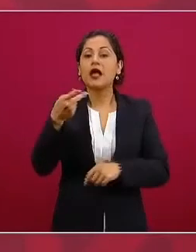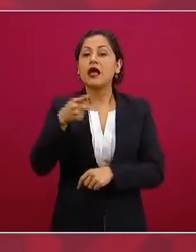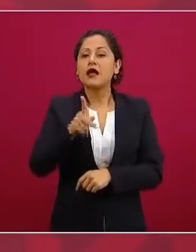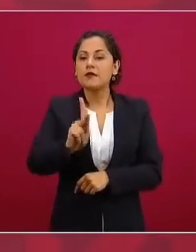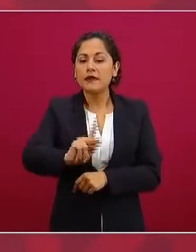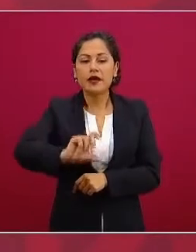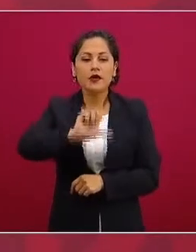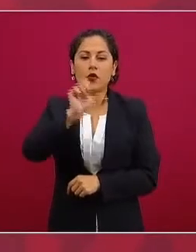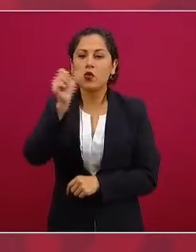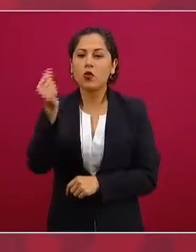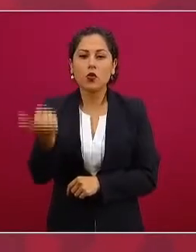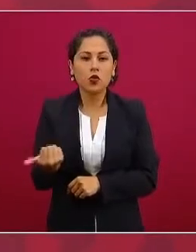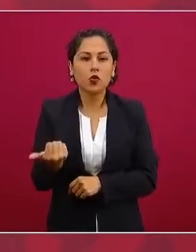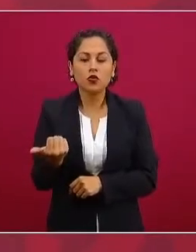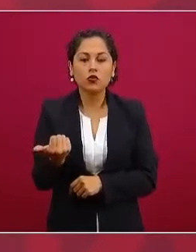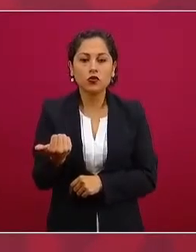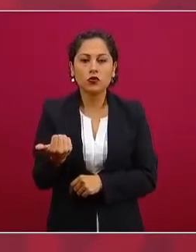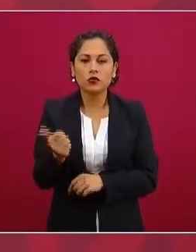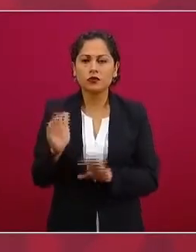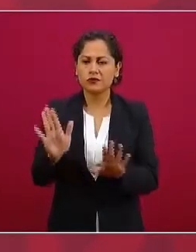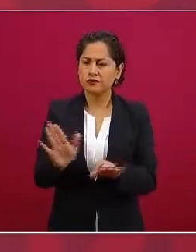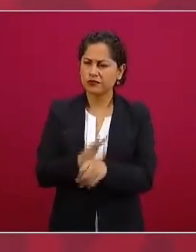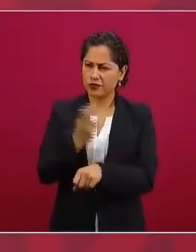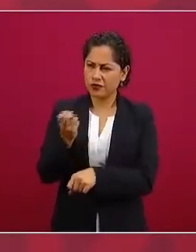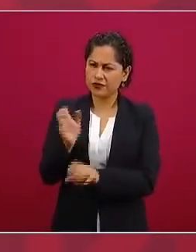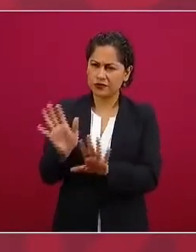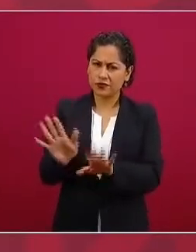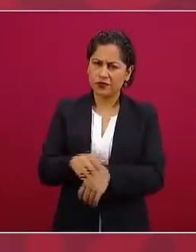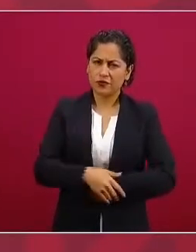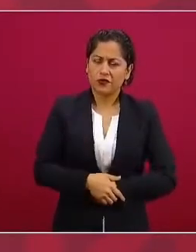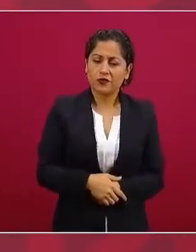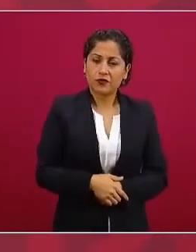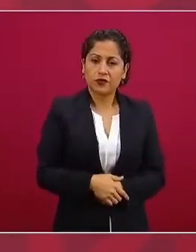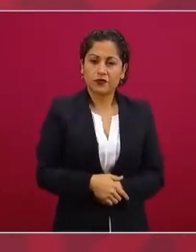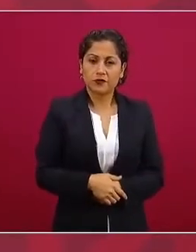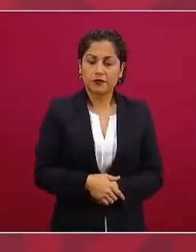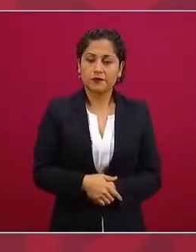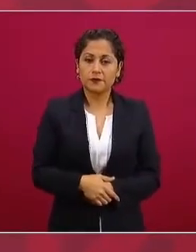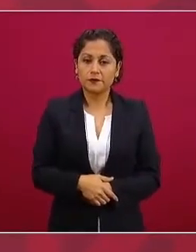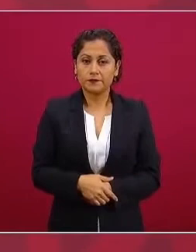otro fue una gestión anterior pero este